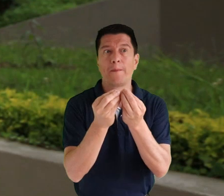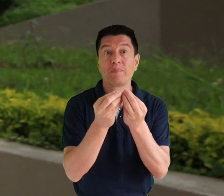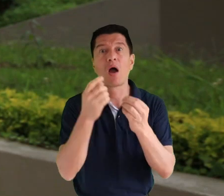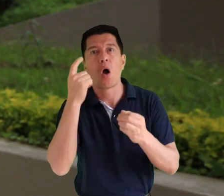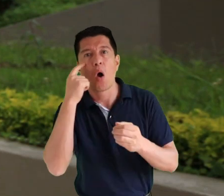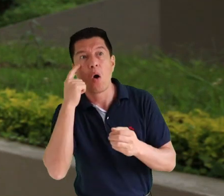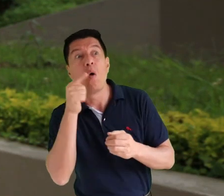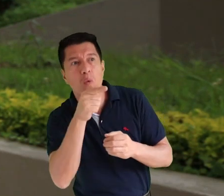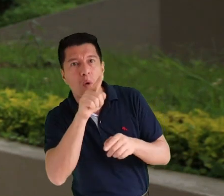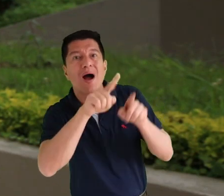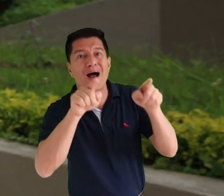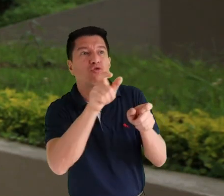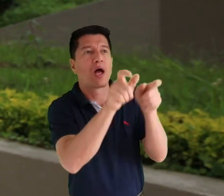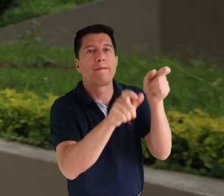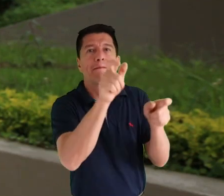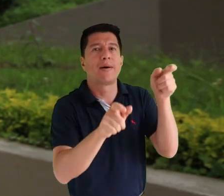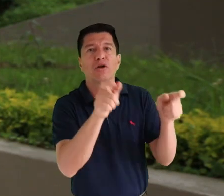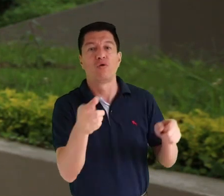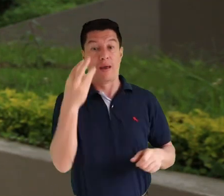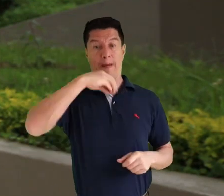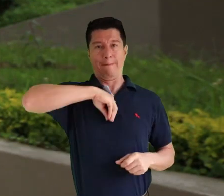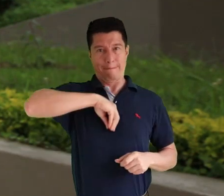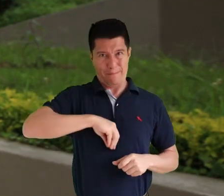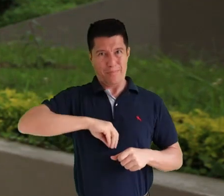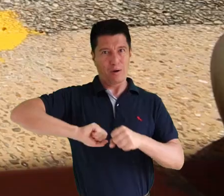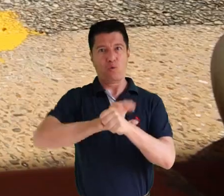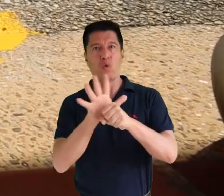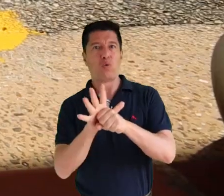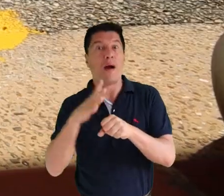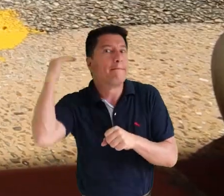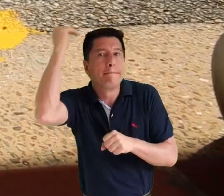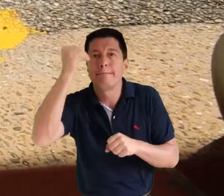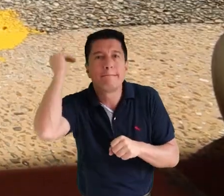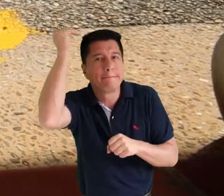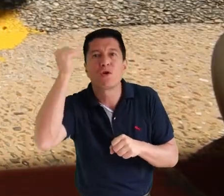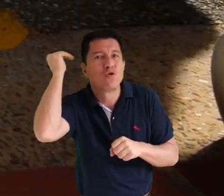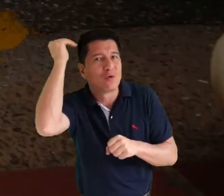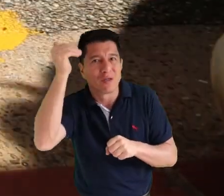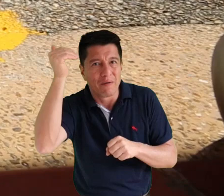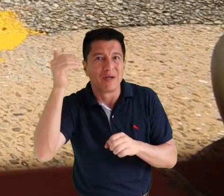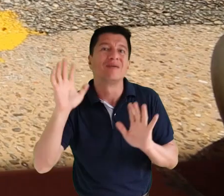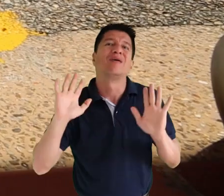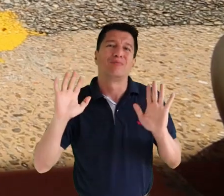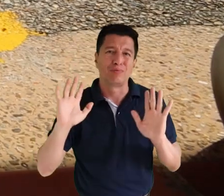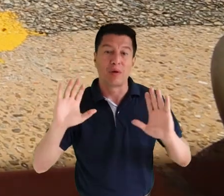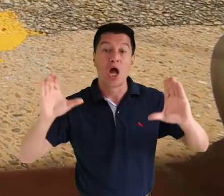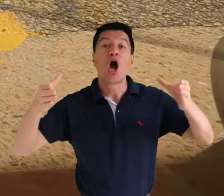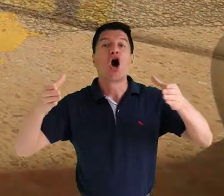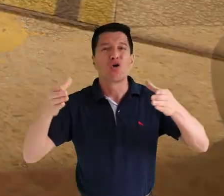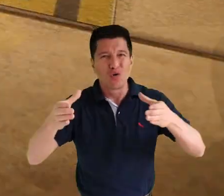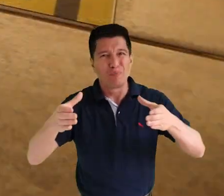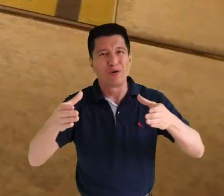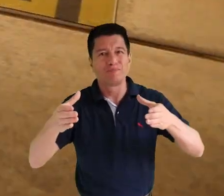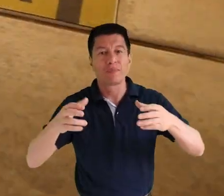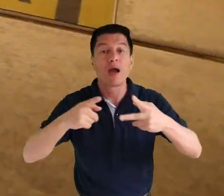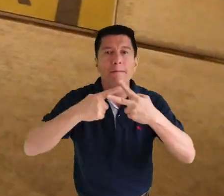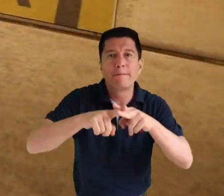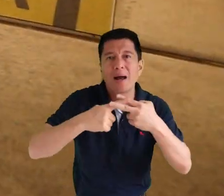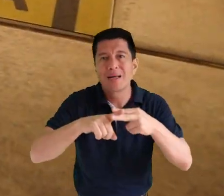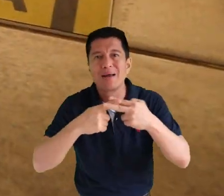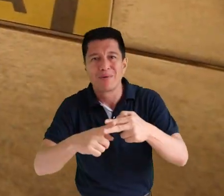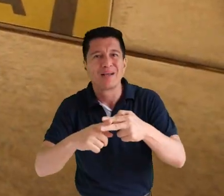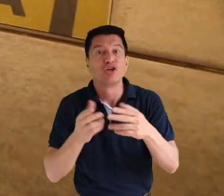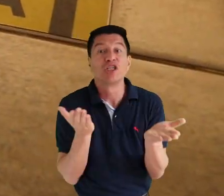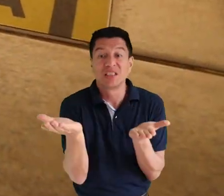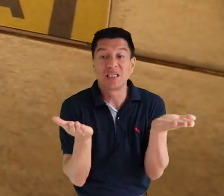resultar asintomáticas. Este es el que ha venido realizando todo el grupo de mantenimiento y de servicios generales que